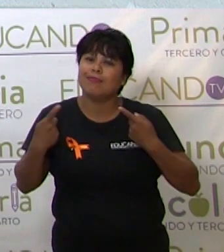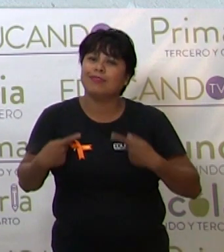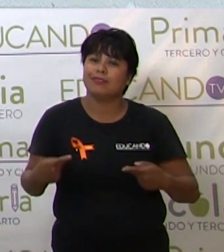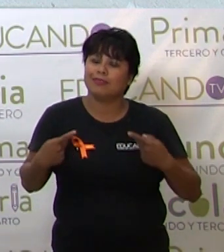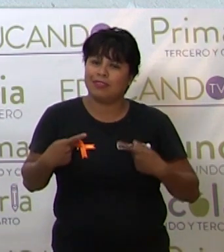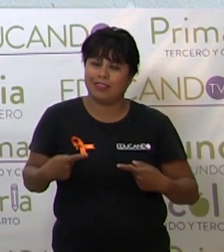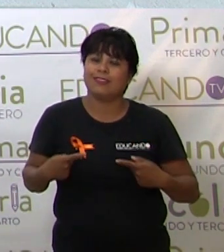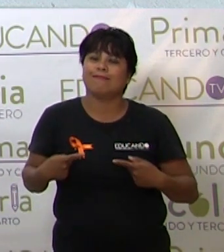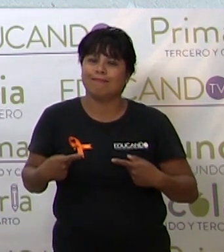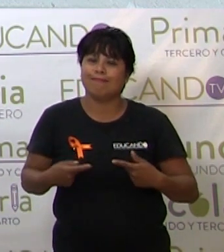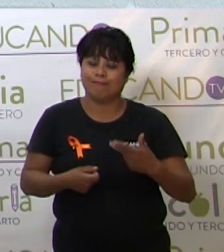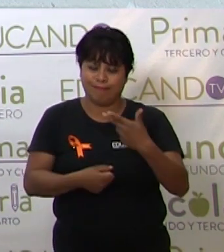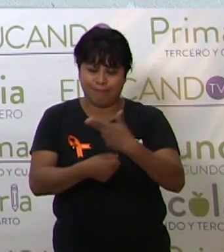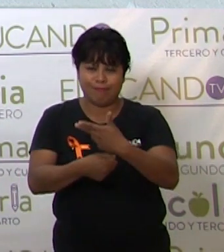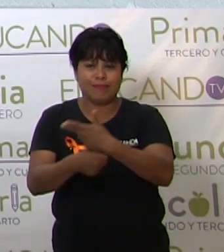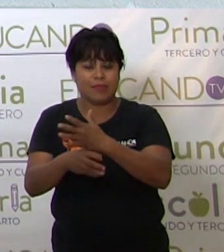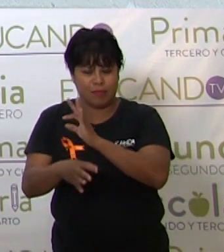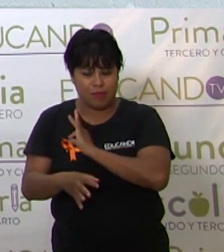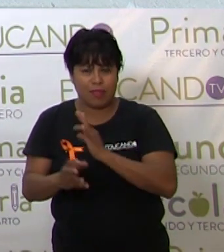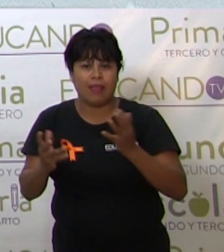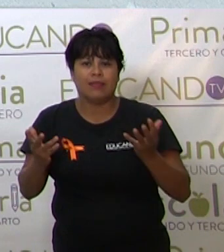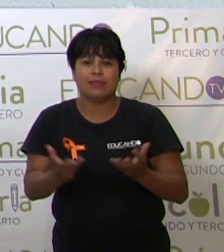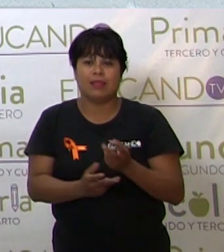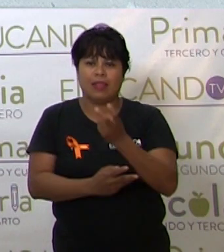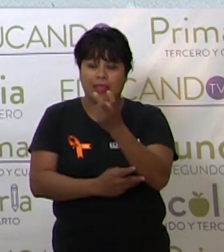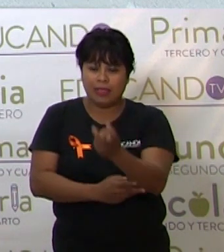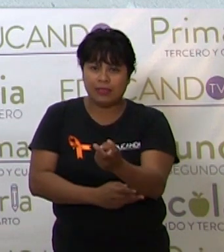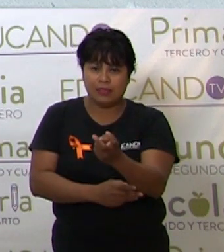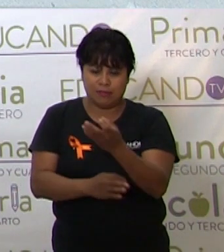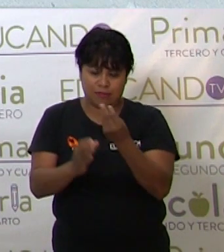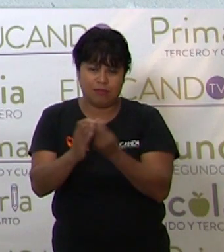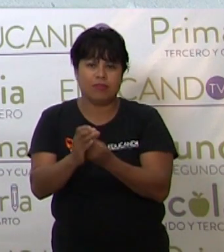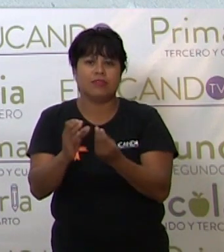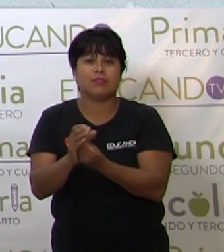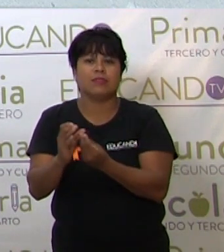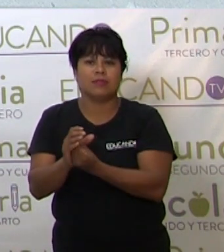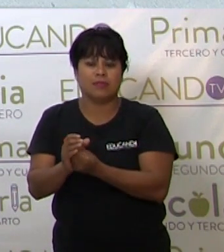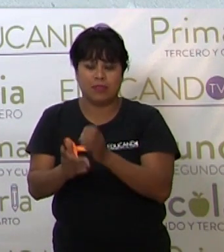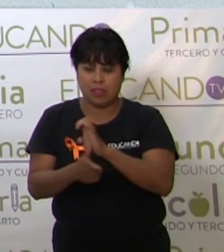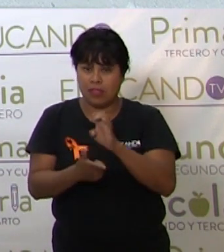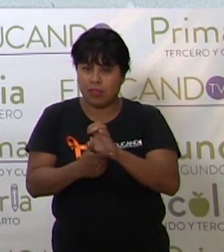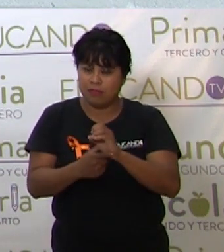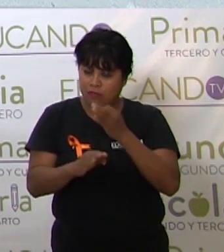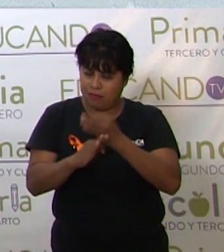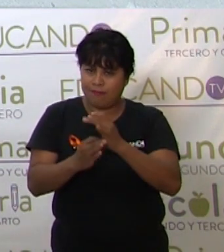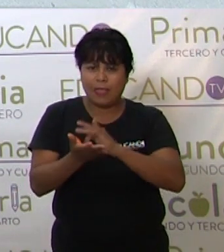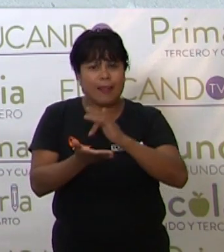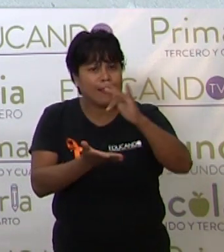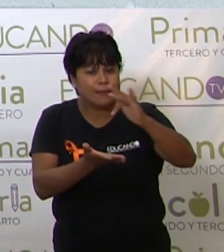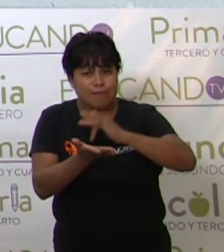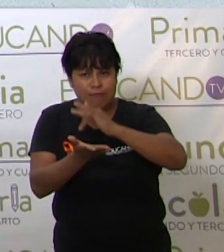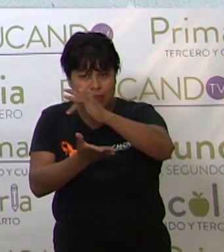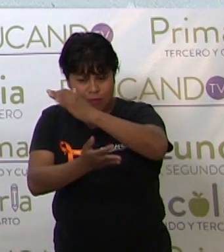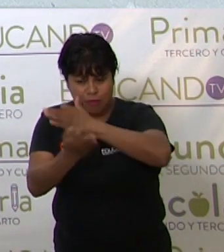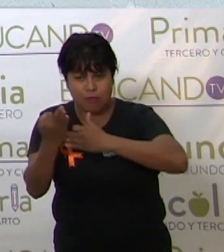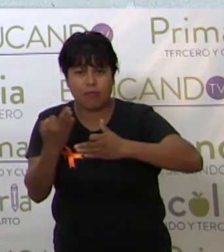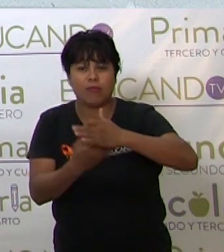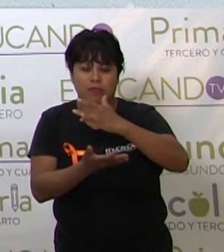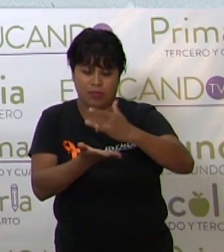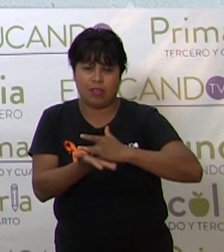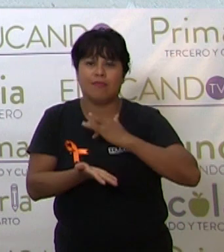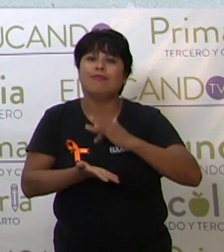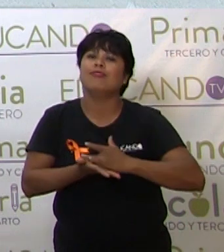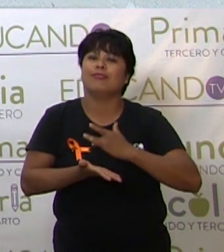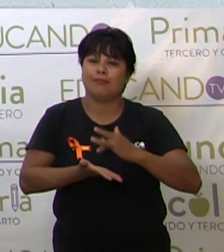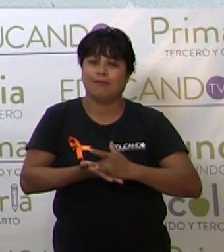personas haciendo posible estas sesiones. Entonces, le doy las gracias a todos ellos por el apoyo.